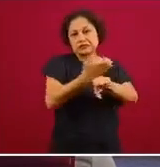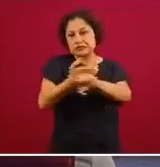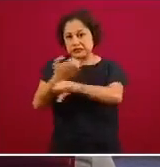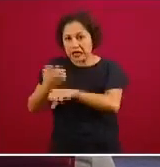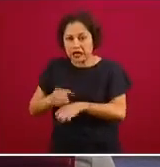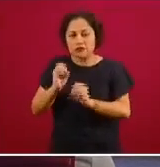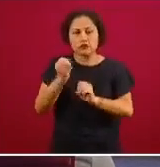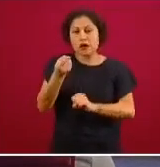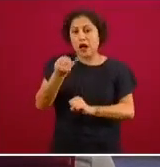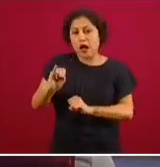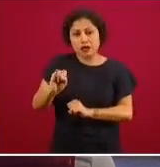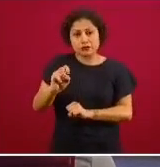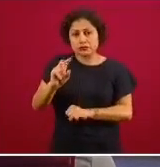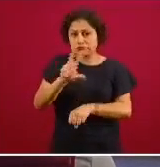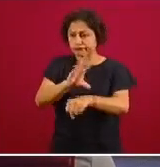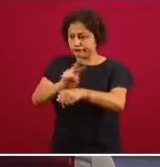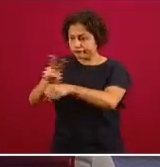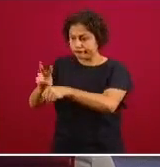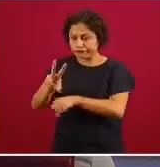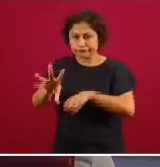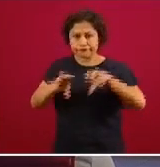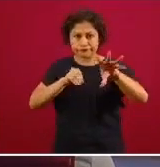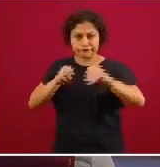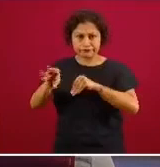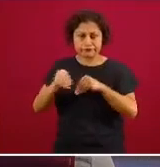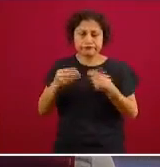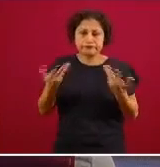etcétera etcétera la siguiente